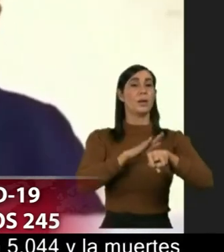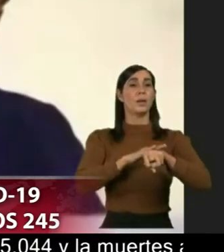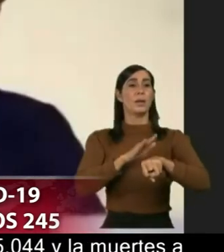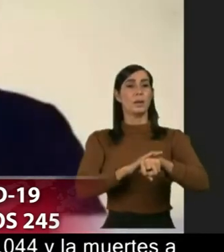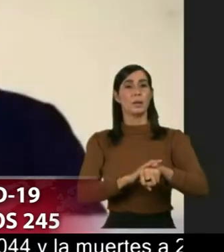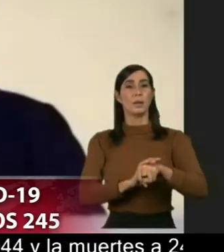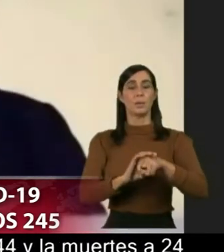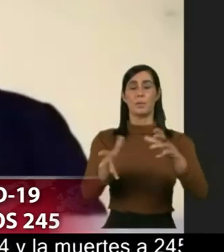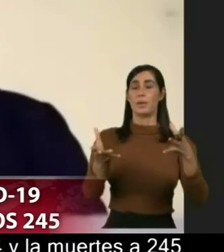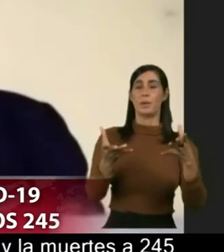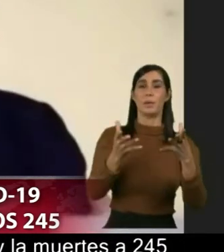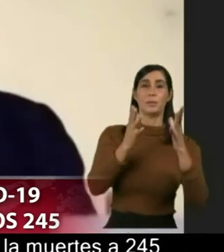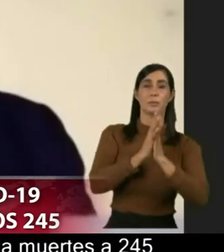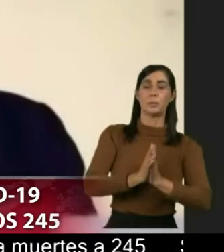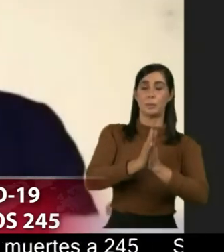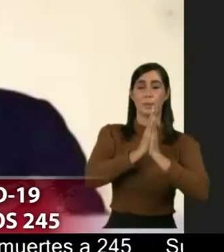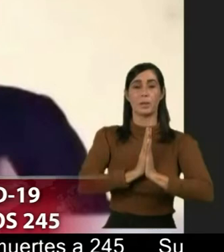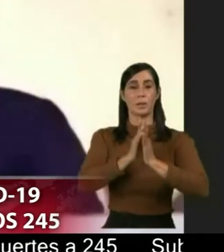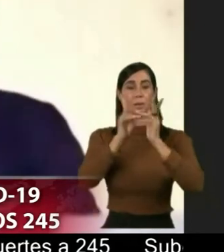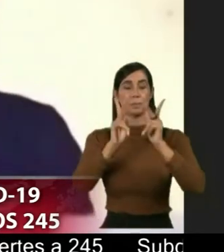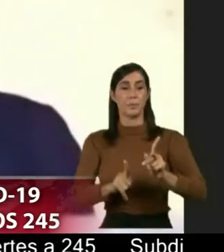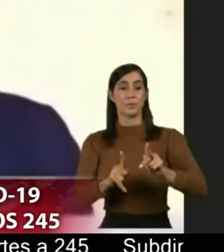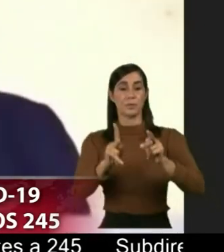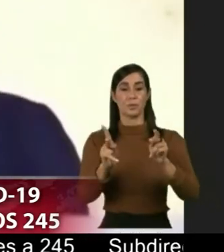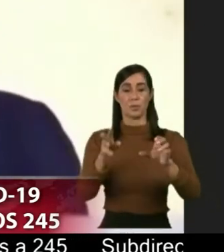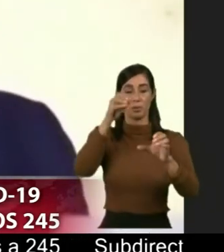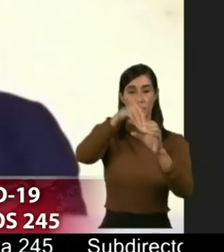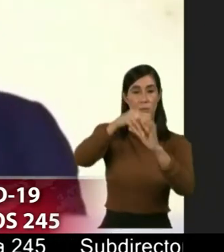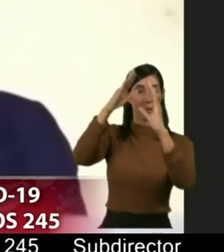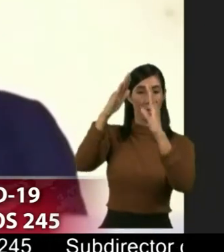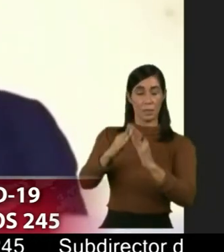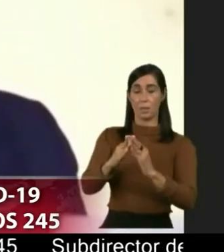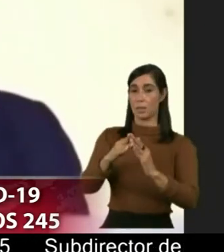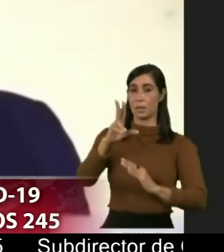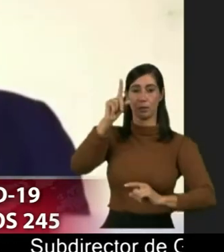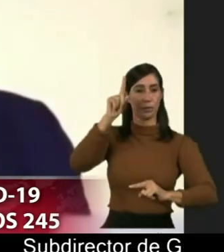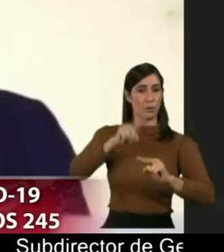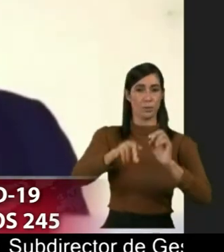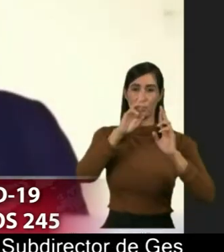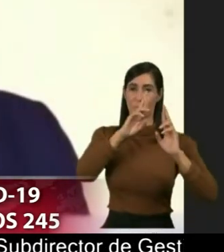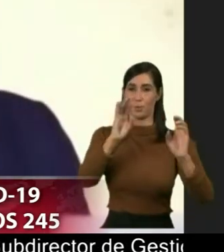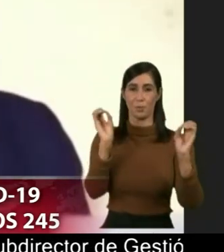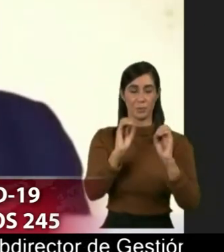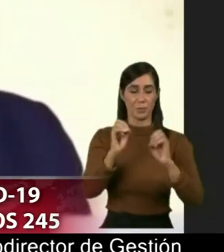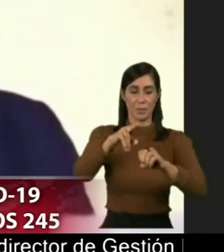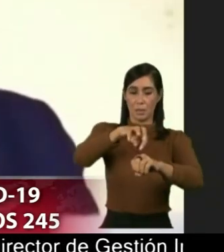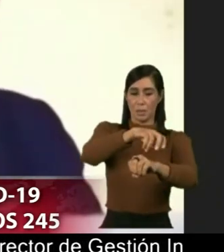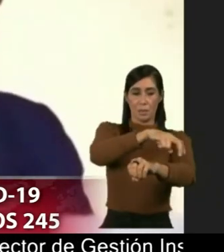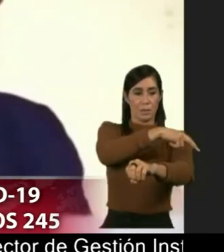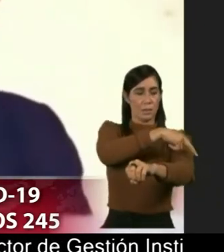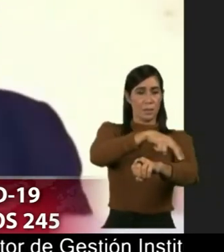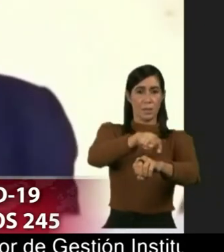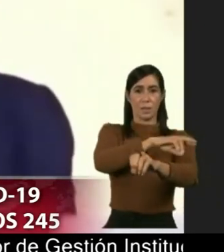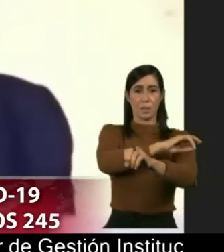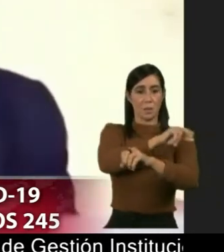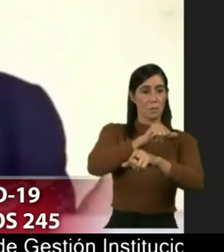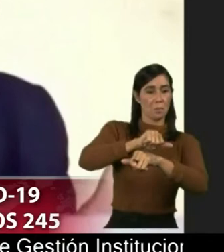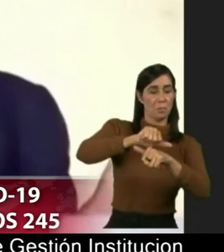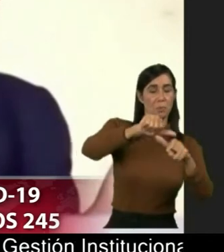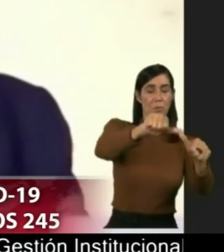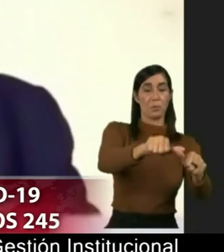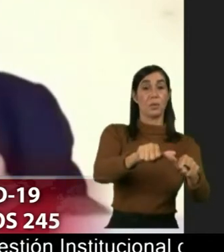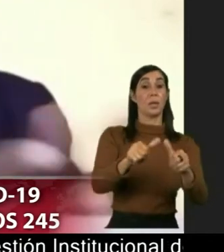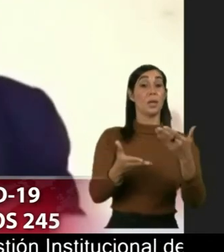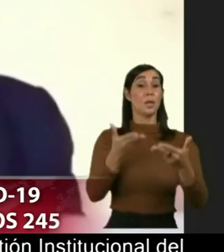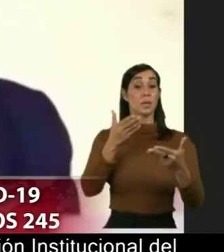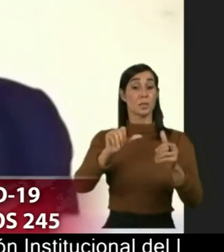dramático para que la gente se recoja no se ha podido recoger a la gente de las calles quizás sectores